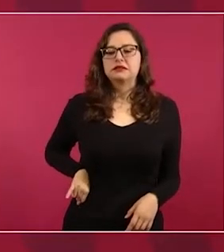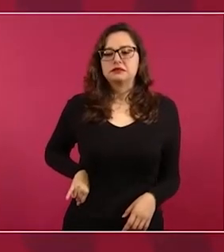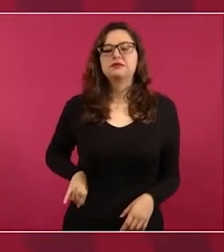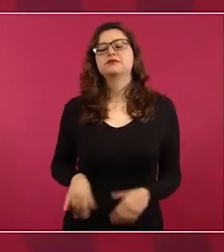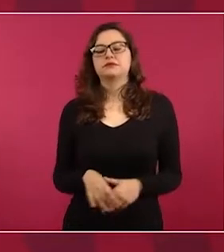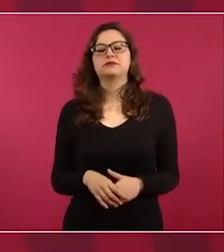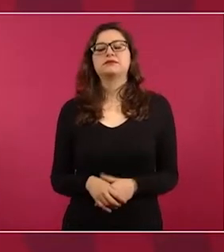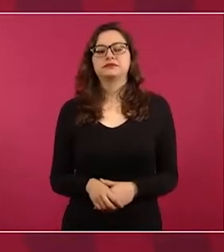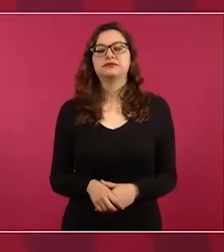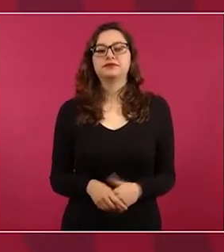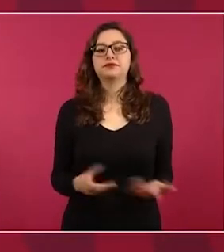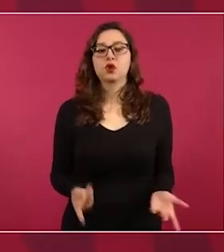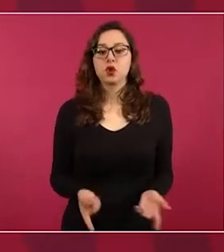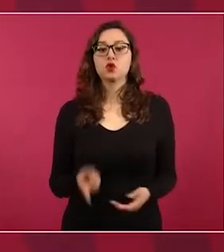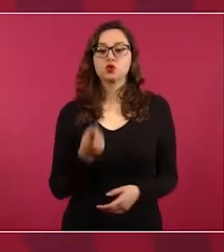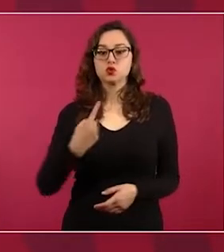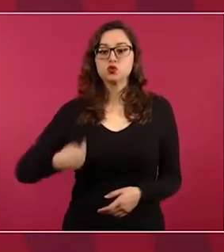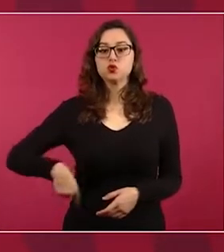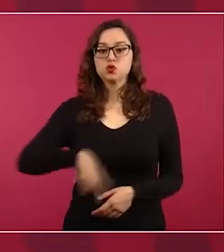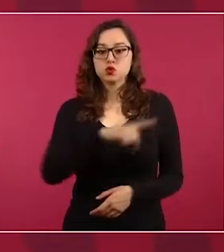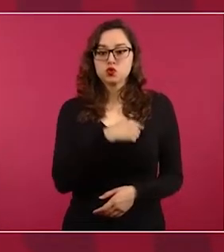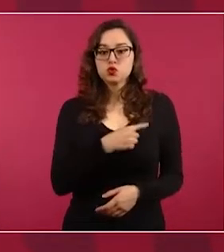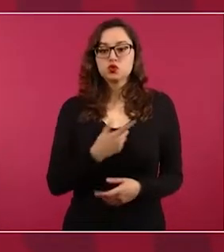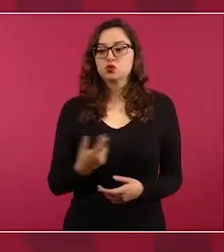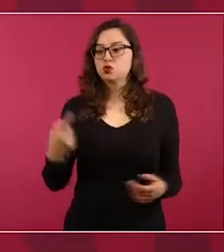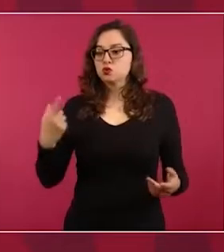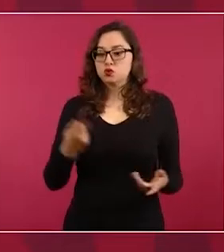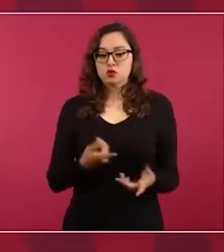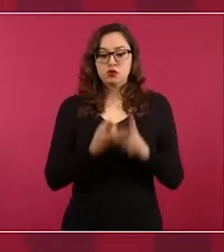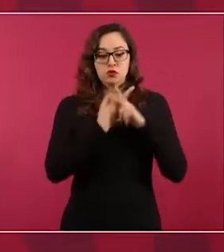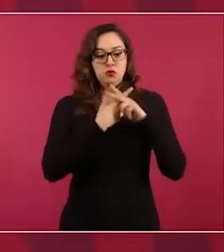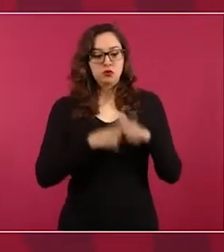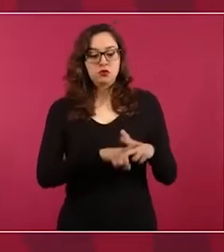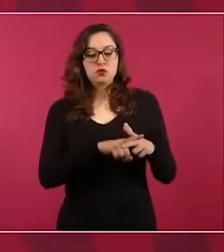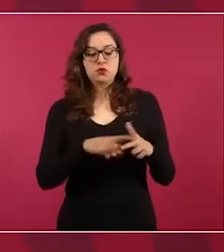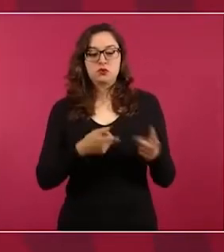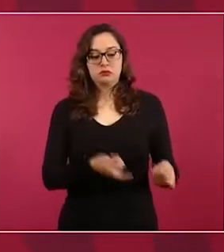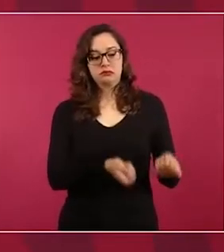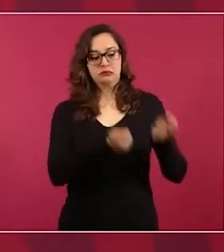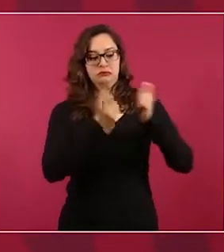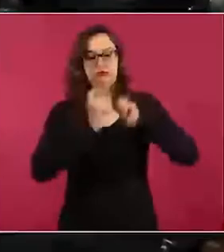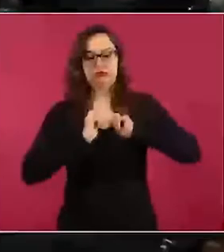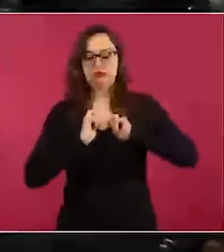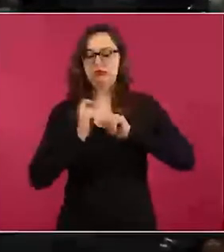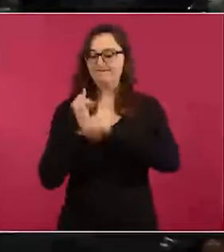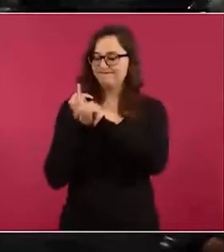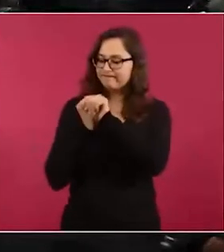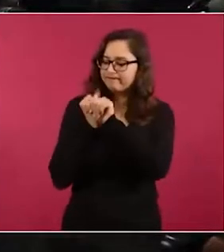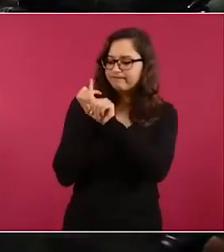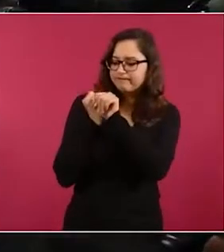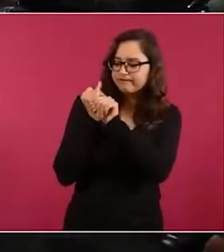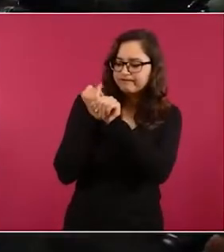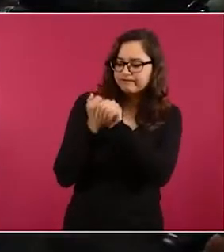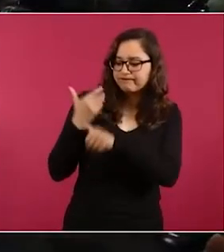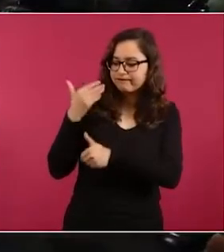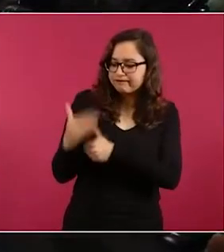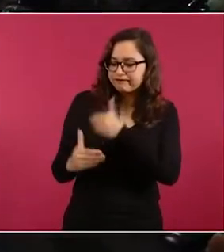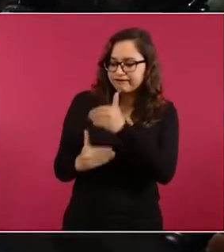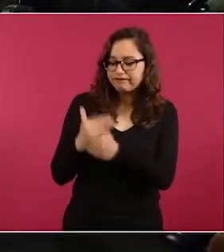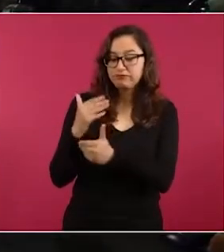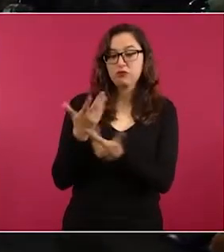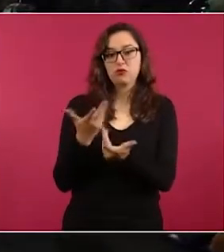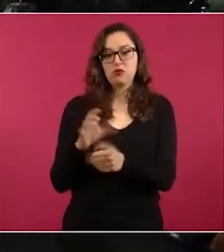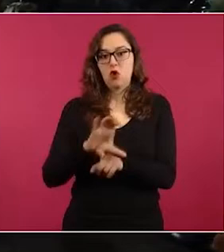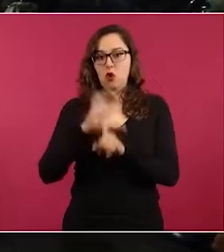Y para ser muy precisos, la Comisión,